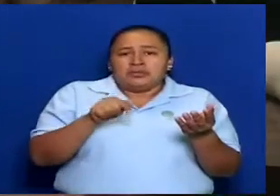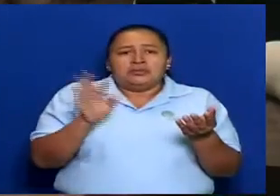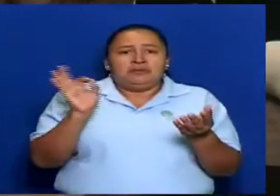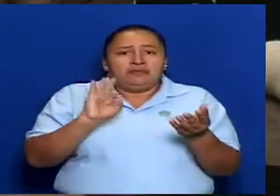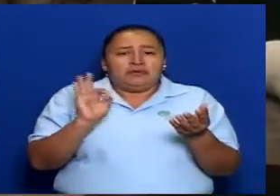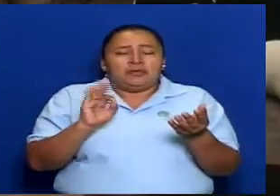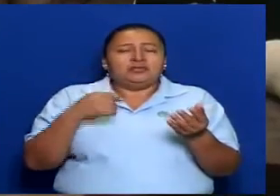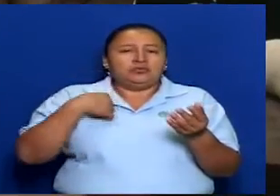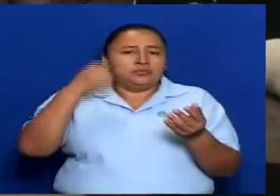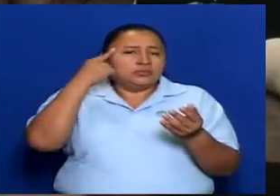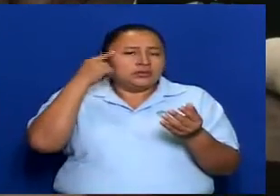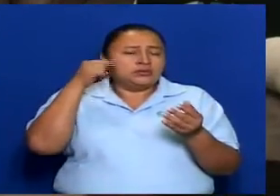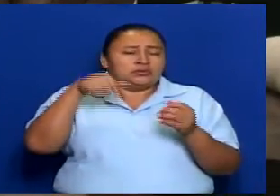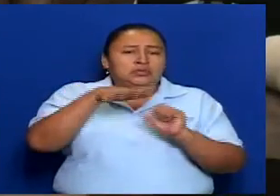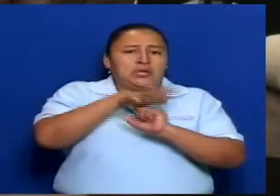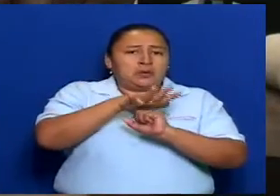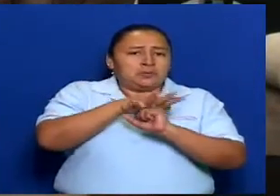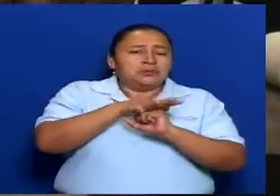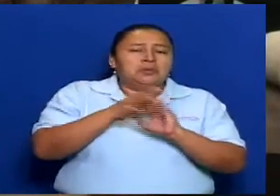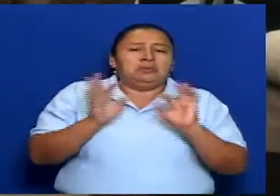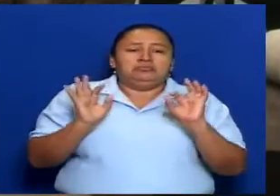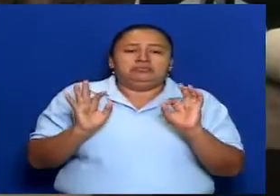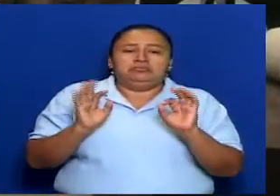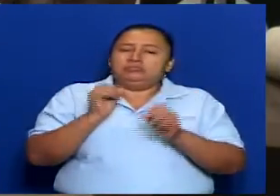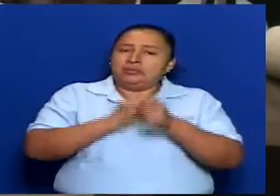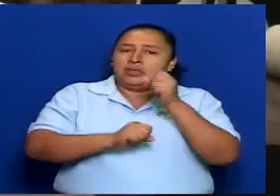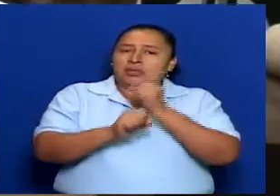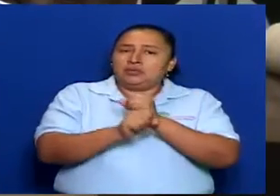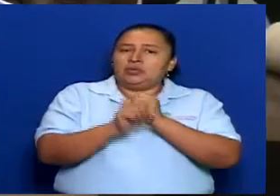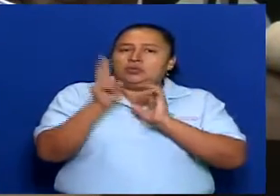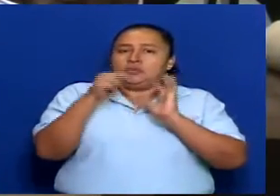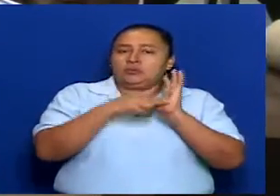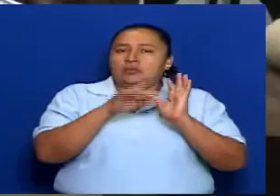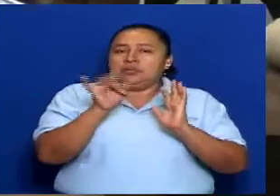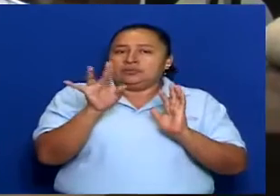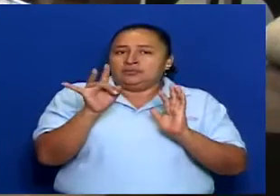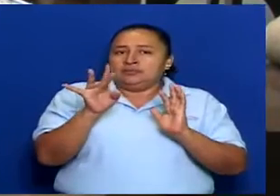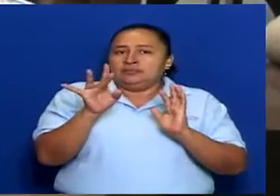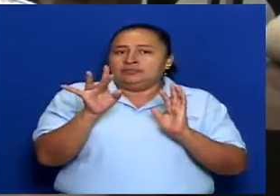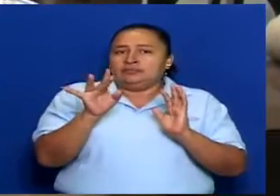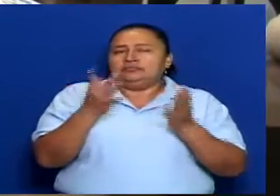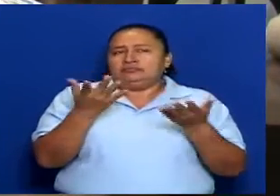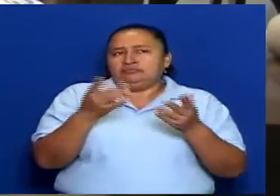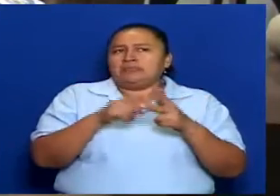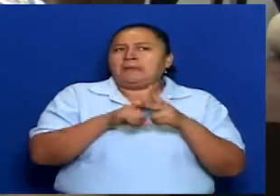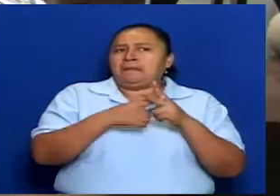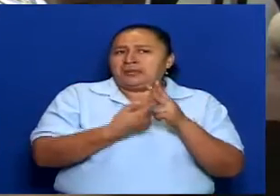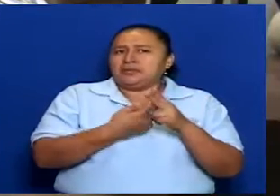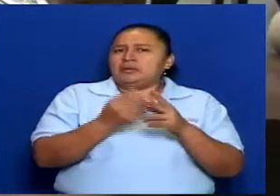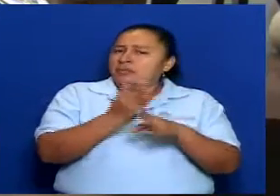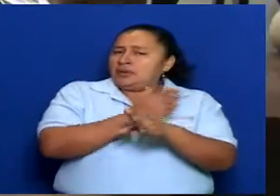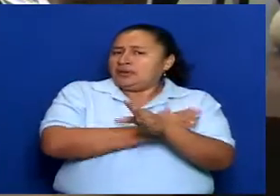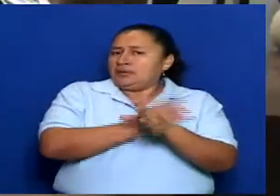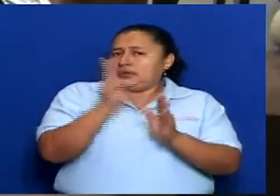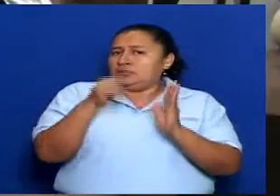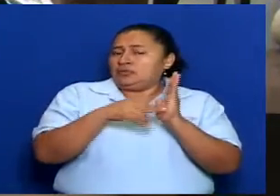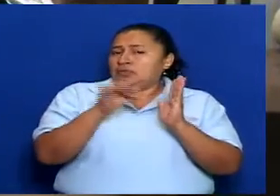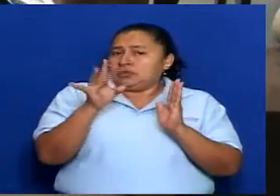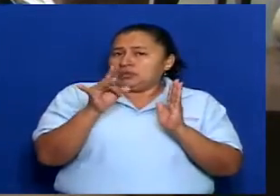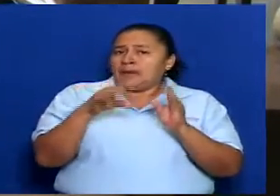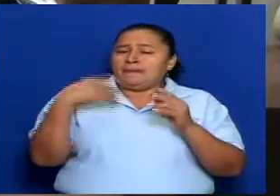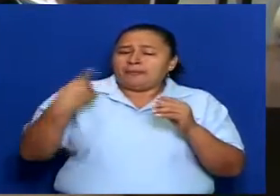marco considero que la comisión, pues, el año 2015, lo iniciamos ante el 2015, lo